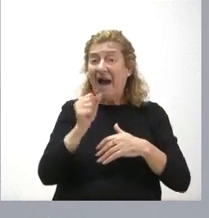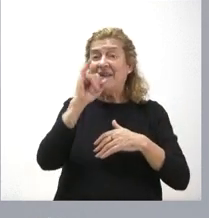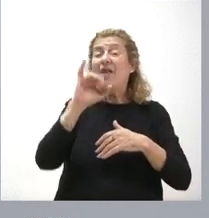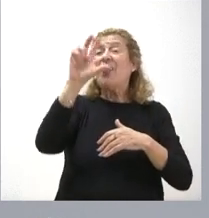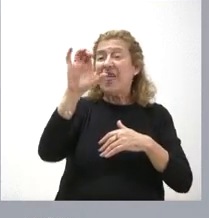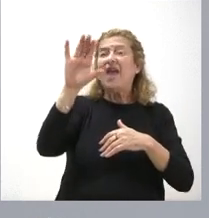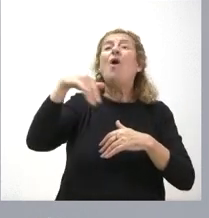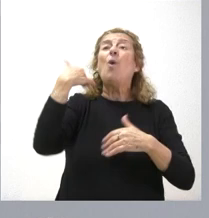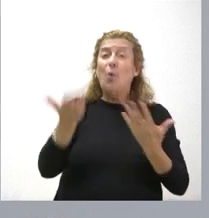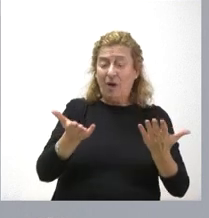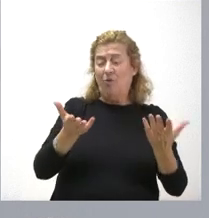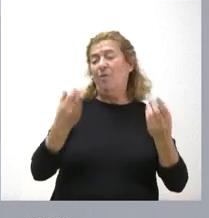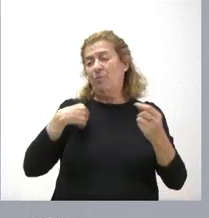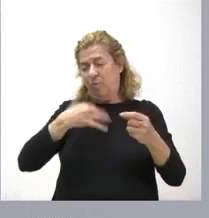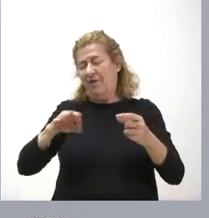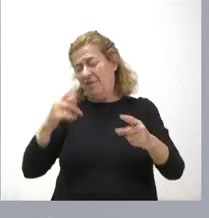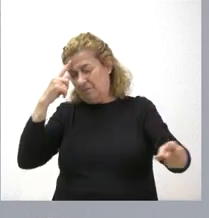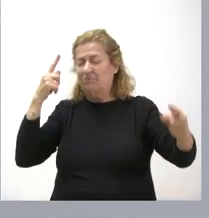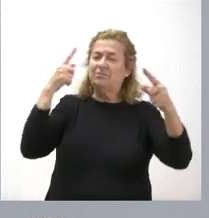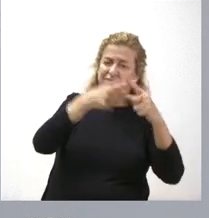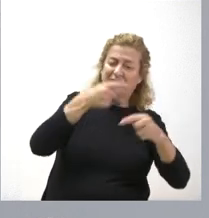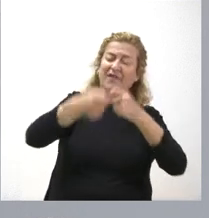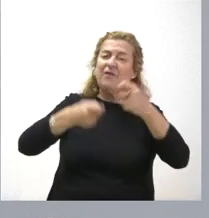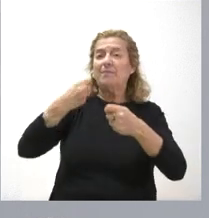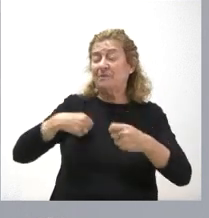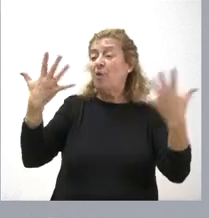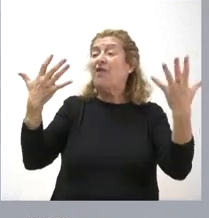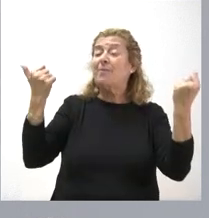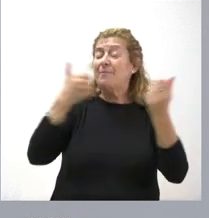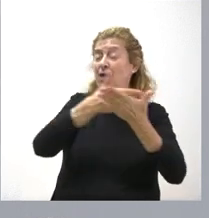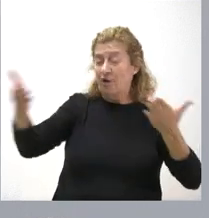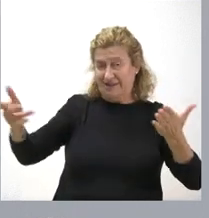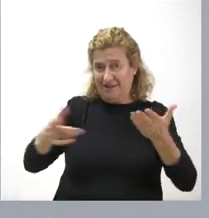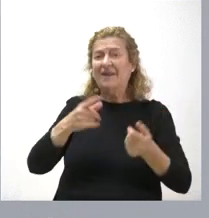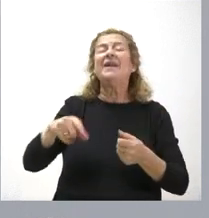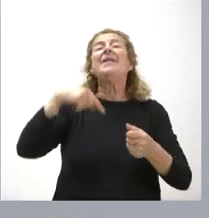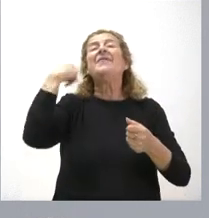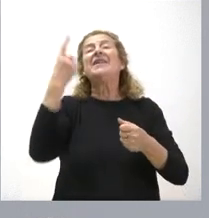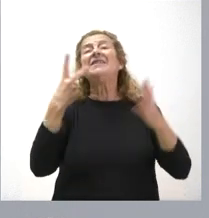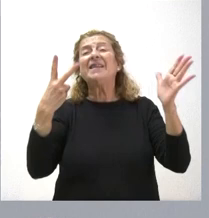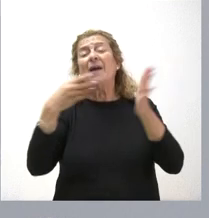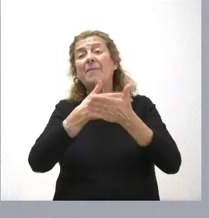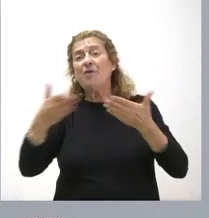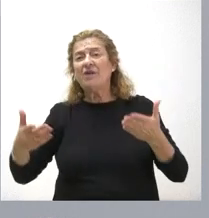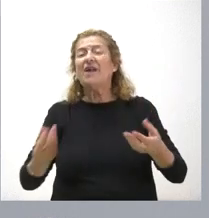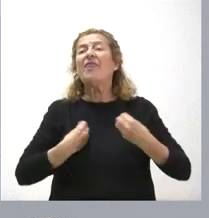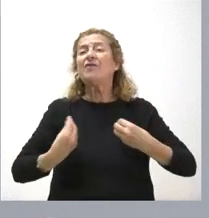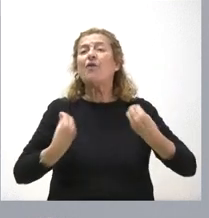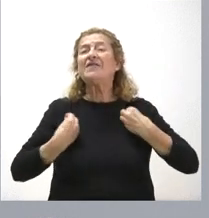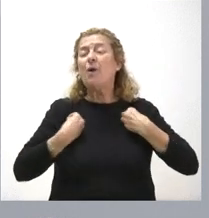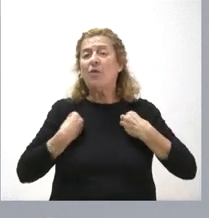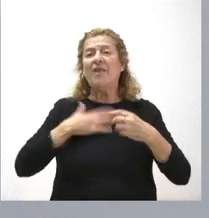financiación con los diez millones de euros que hemos descrito anteriormente. Siete millones de euros se destinan a finalizar las obras del Centro de Salud de Segovia